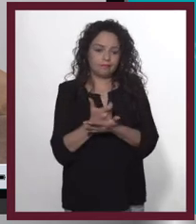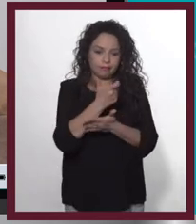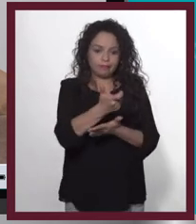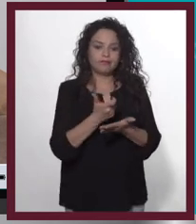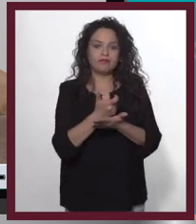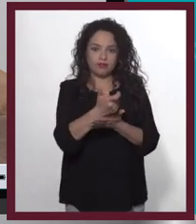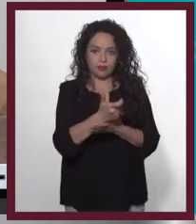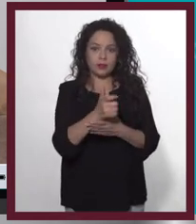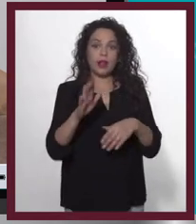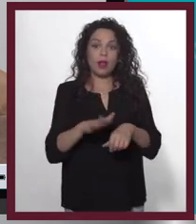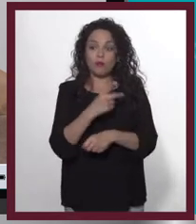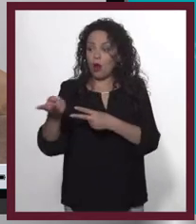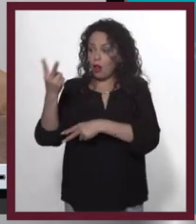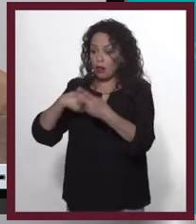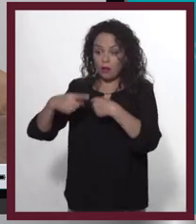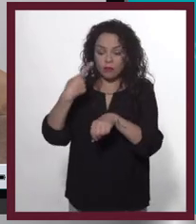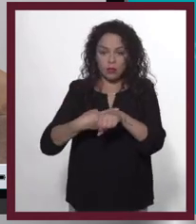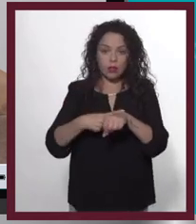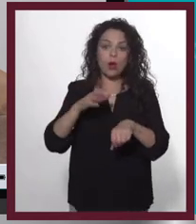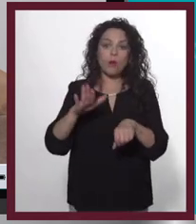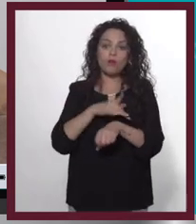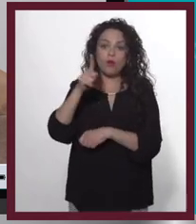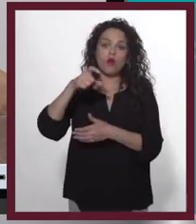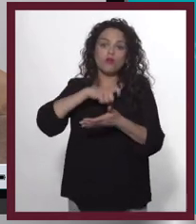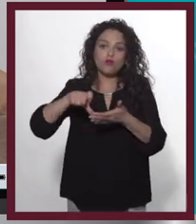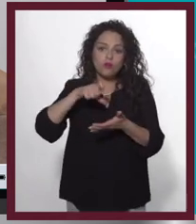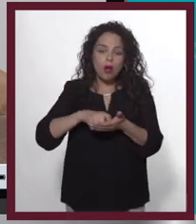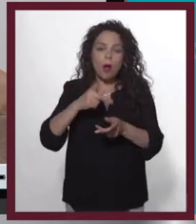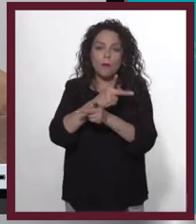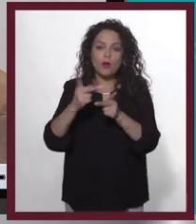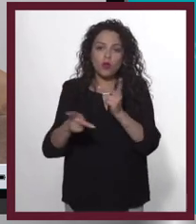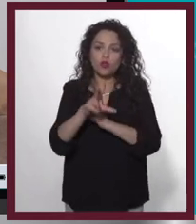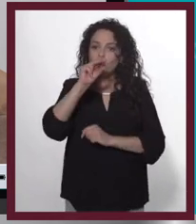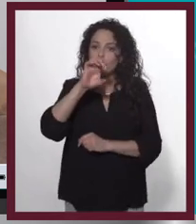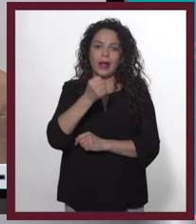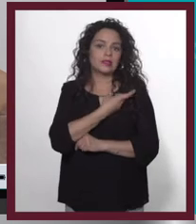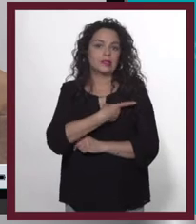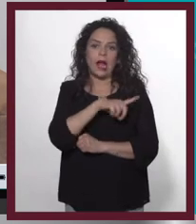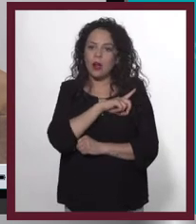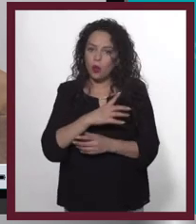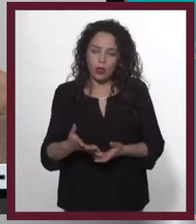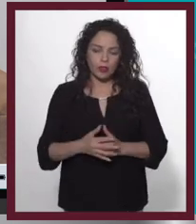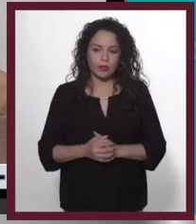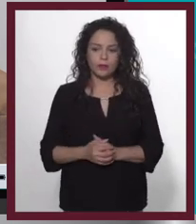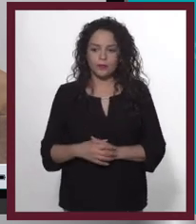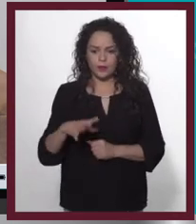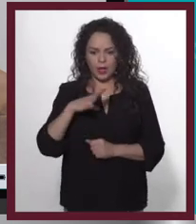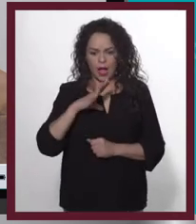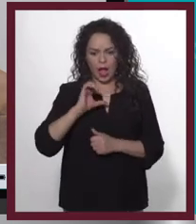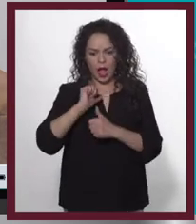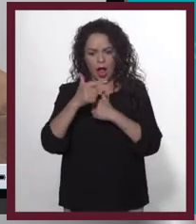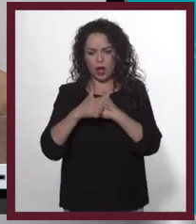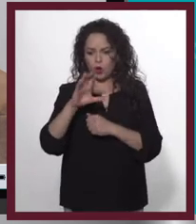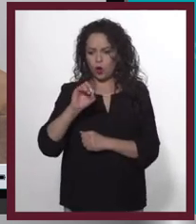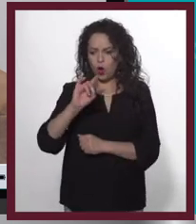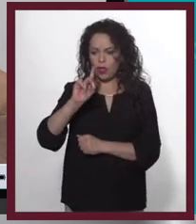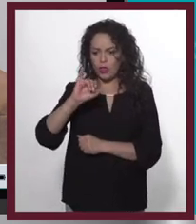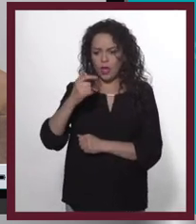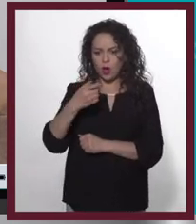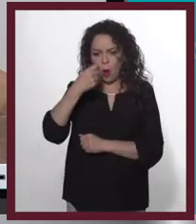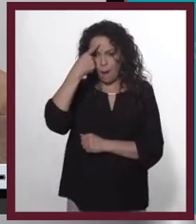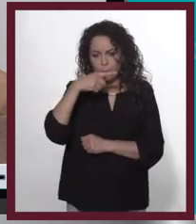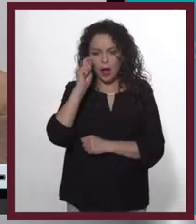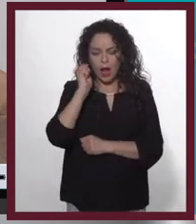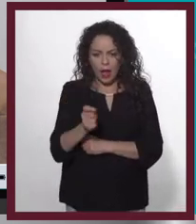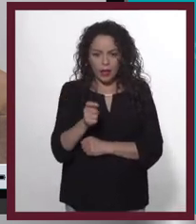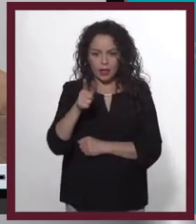generando estos consumos de productos que no son saludables. ¿Existe algún código al que los anunciantes deberían apegarse